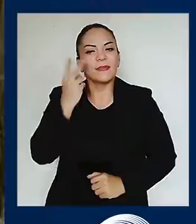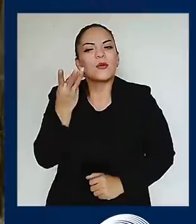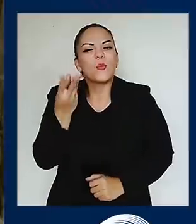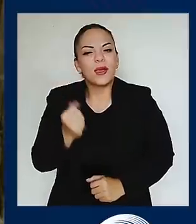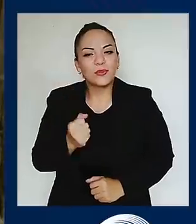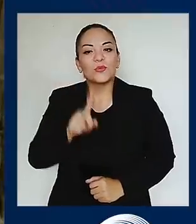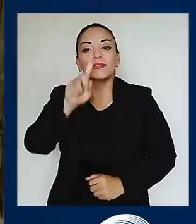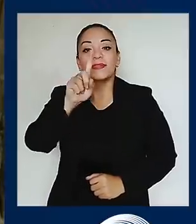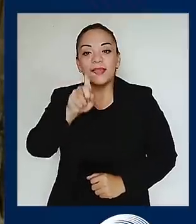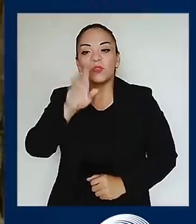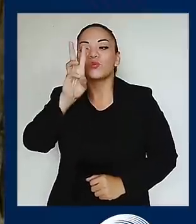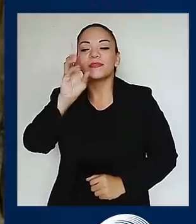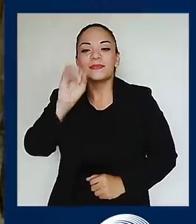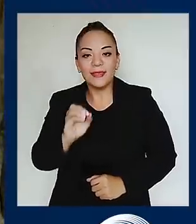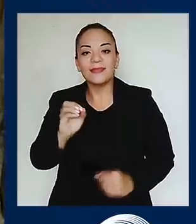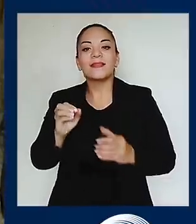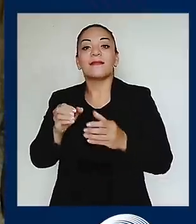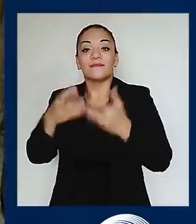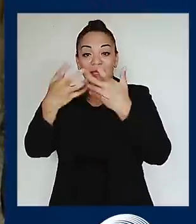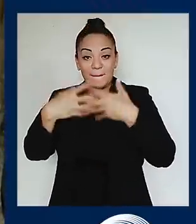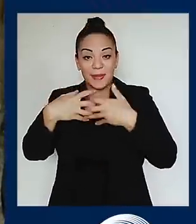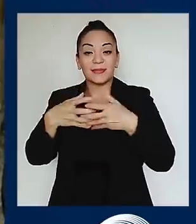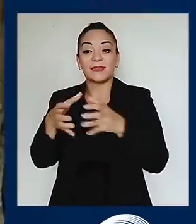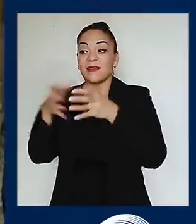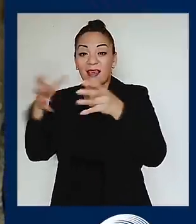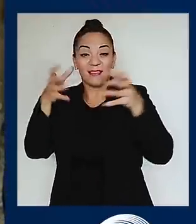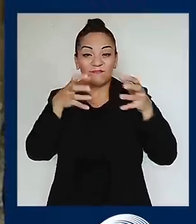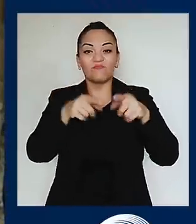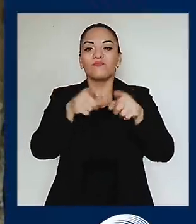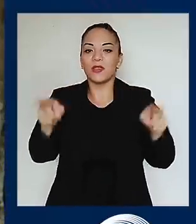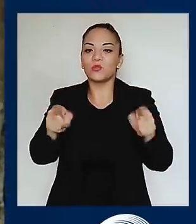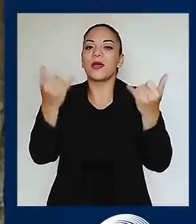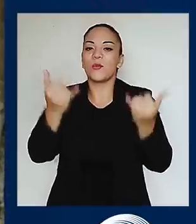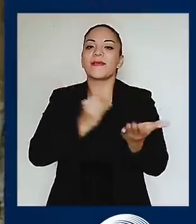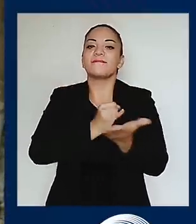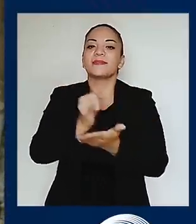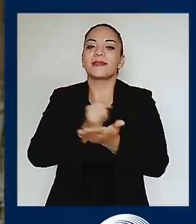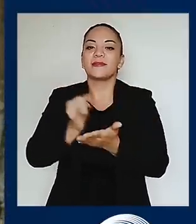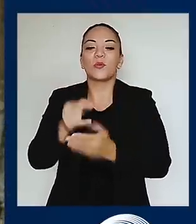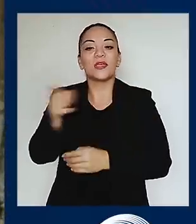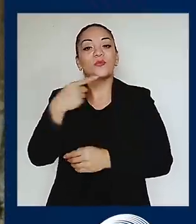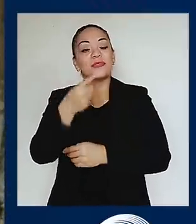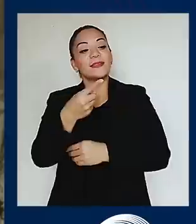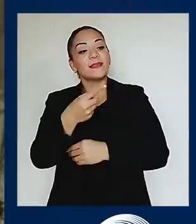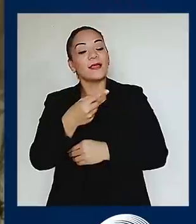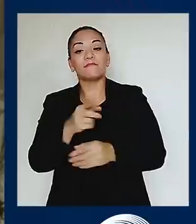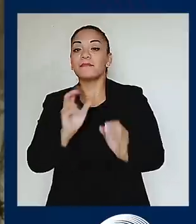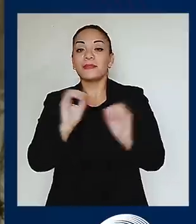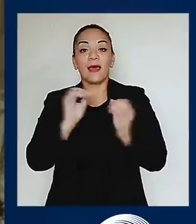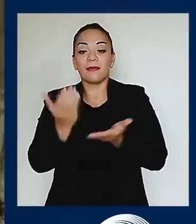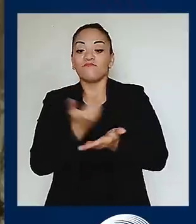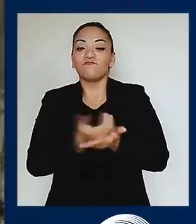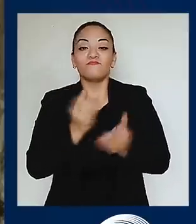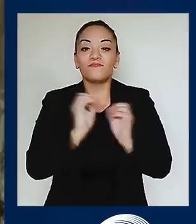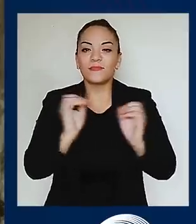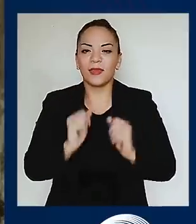160 grandes empresas están en investigación porque declaran ser utilidad.